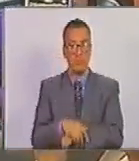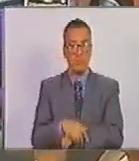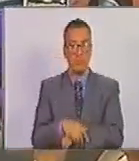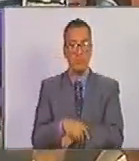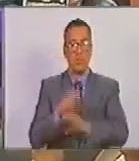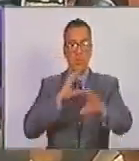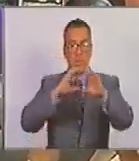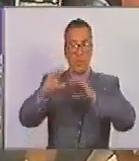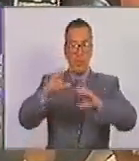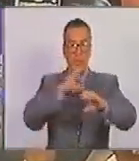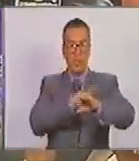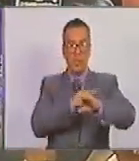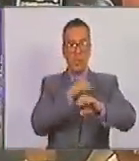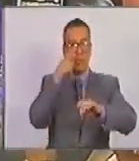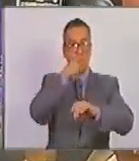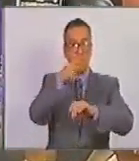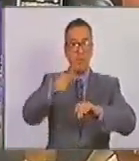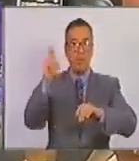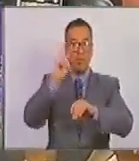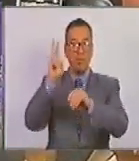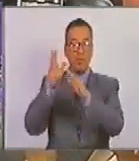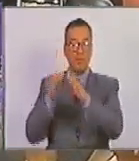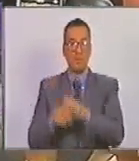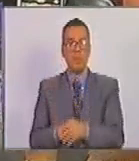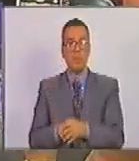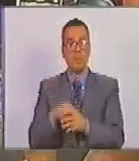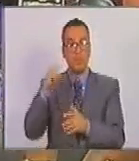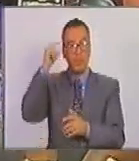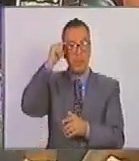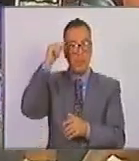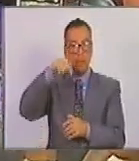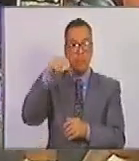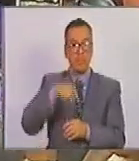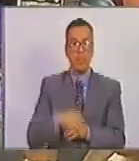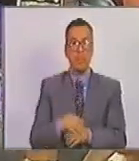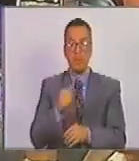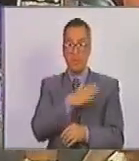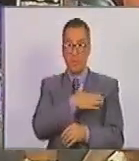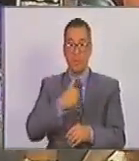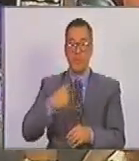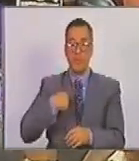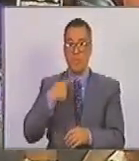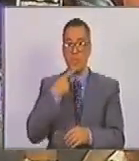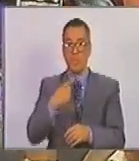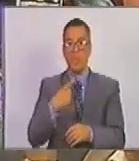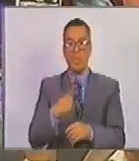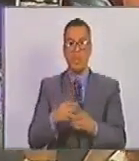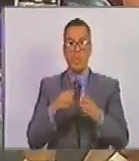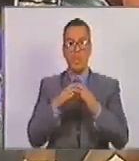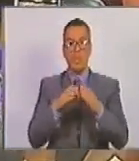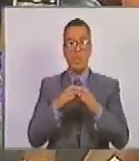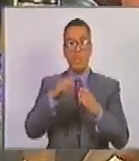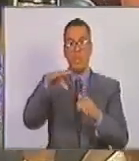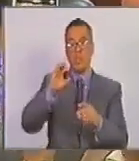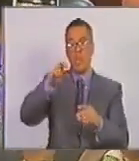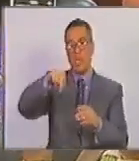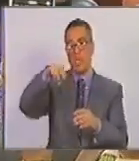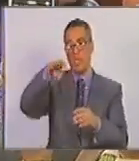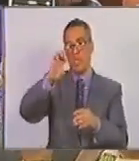medios de comunicación, pueblo de Venezuela. Y hoy quiero hablar del Consejo Nacional Electoral